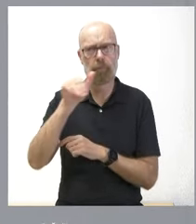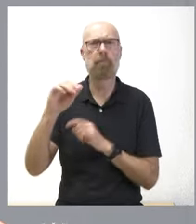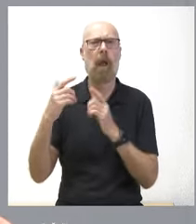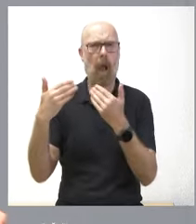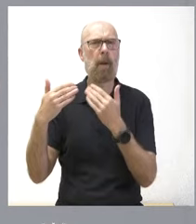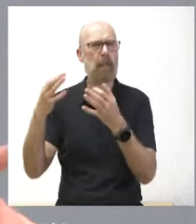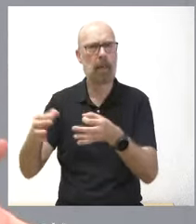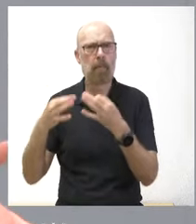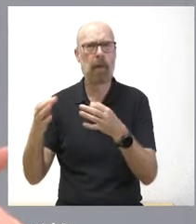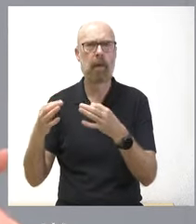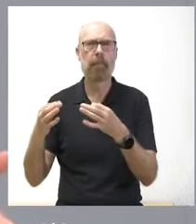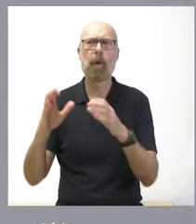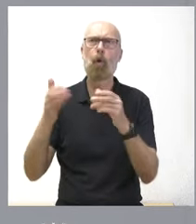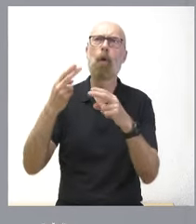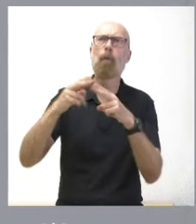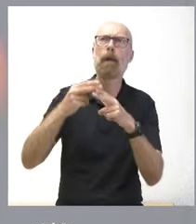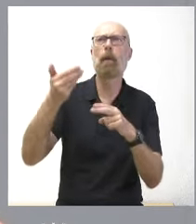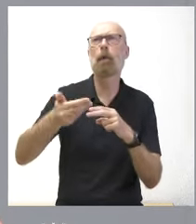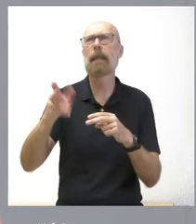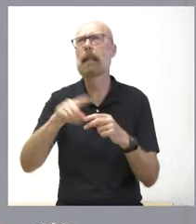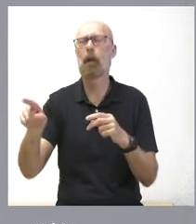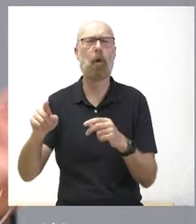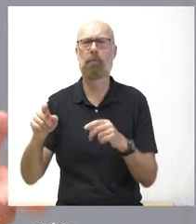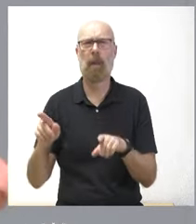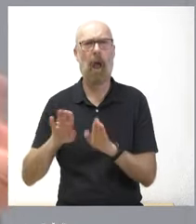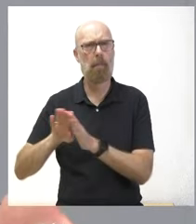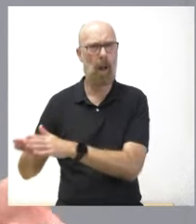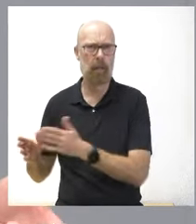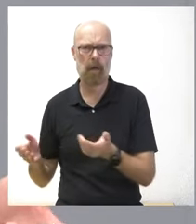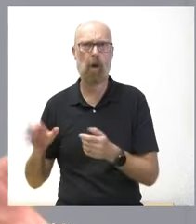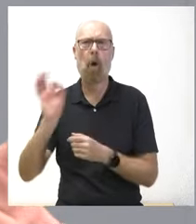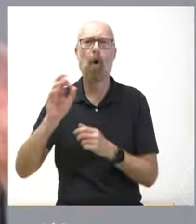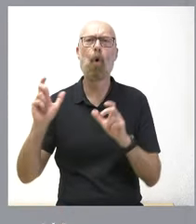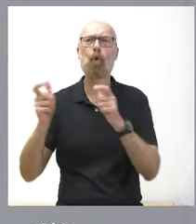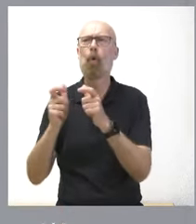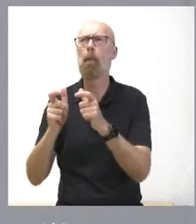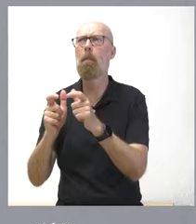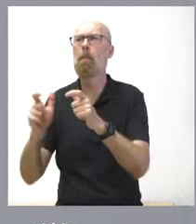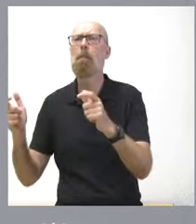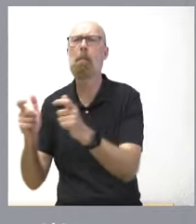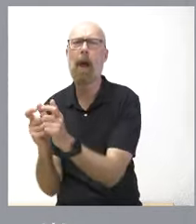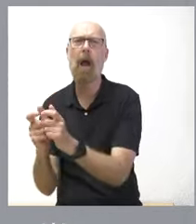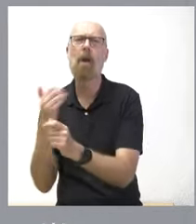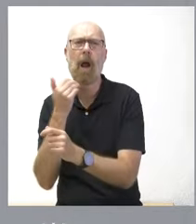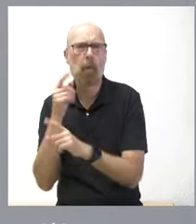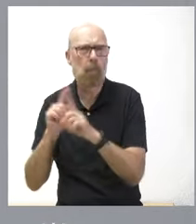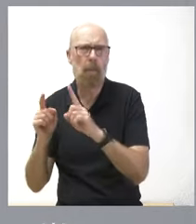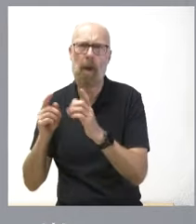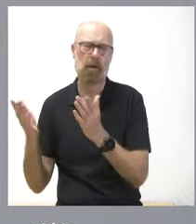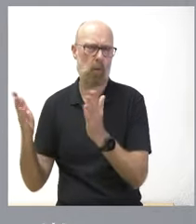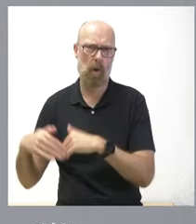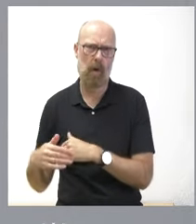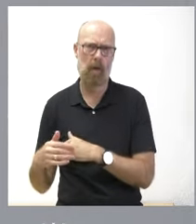político de esos grupos y no tienen que ver con que sean grupos decrecientes. Tiene que ver con el respeto que tenemos al